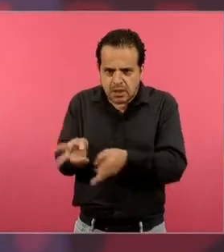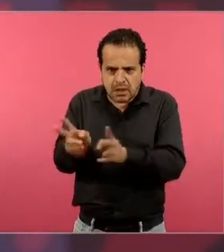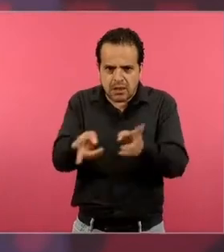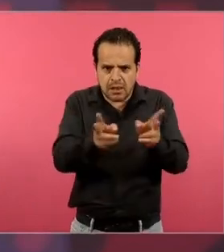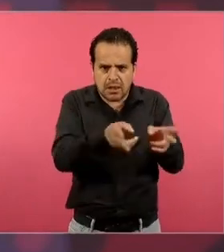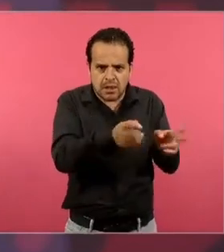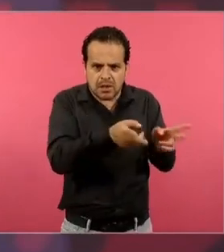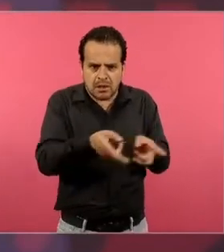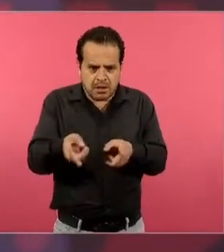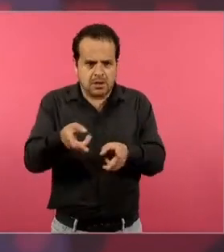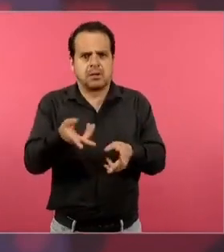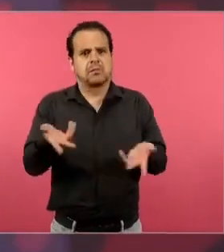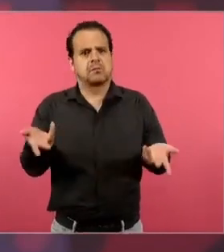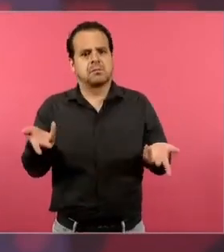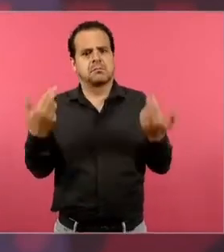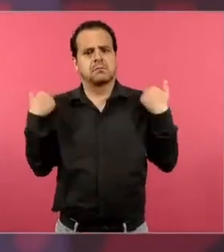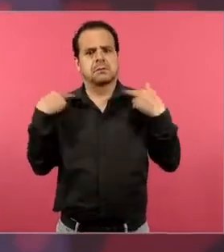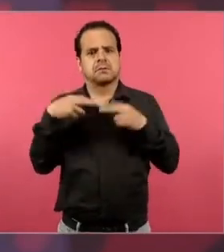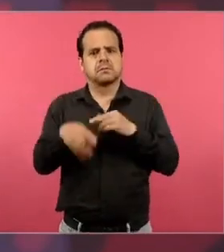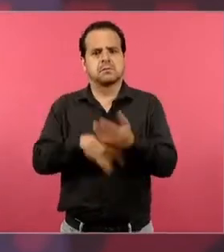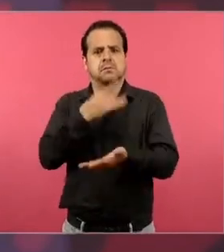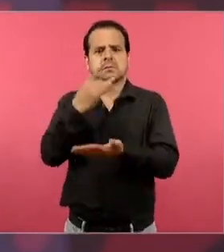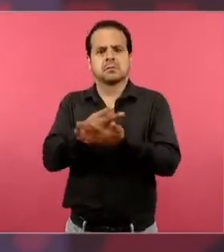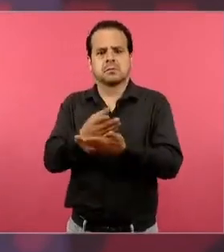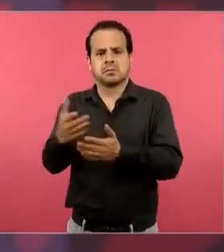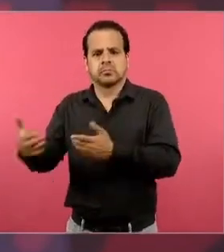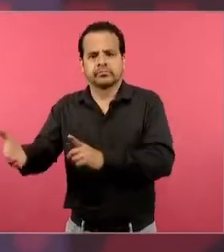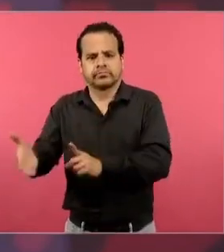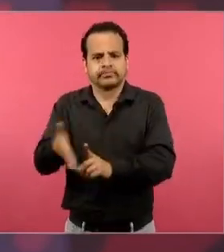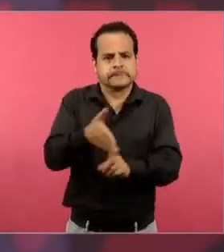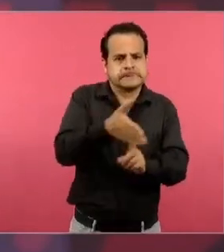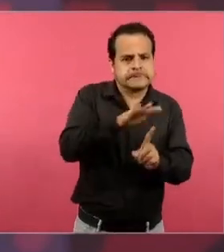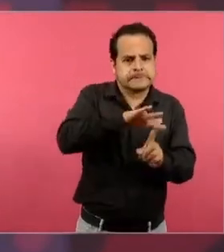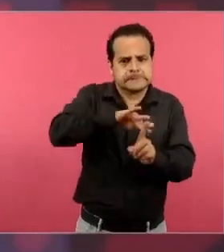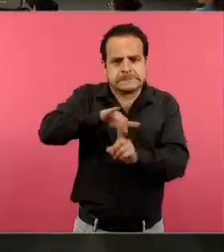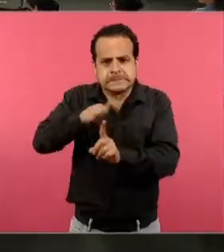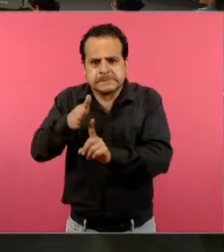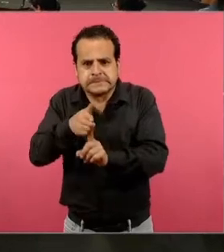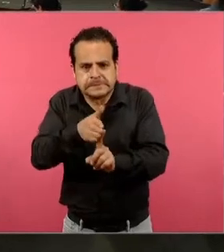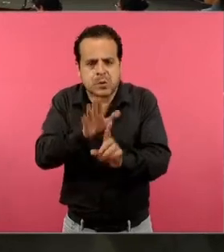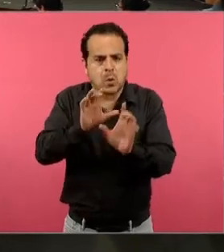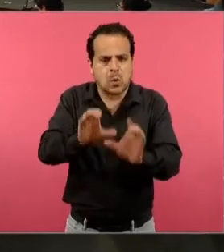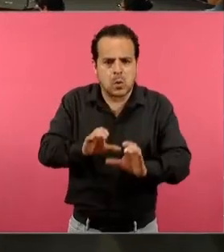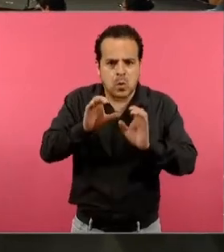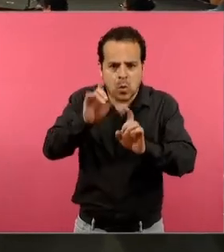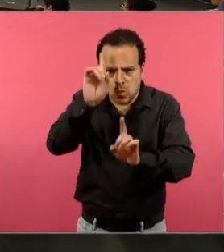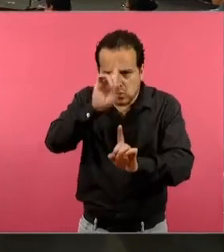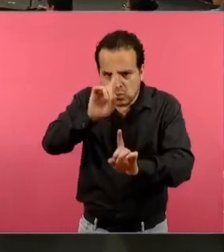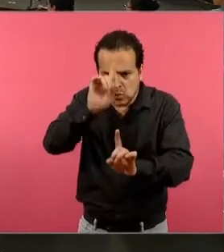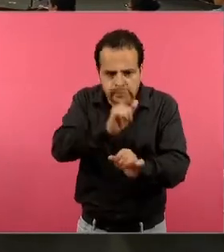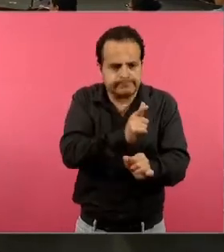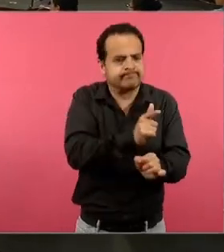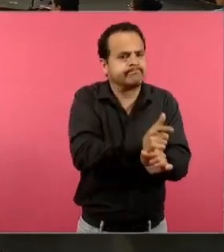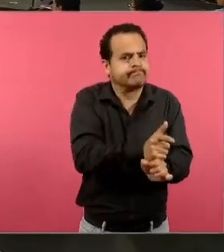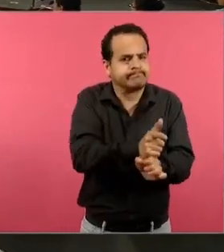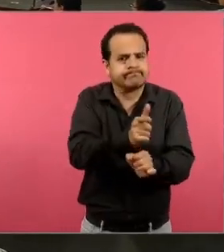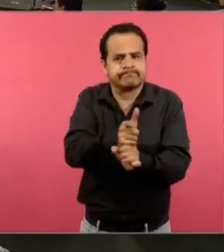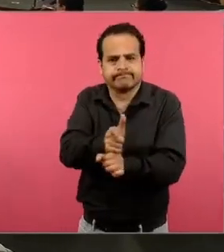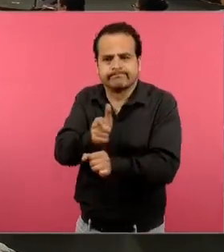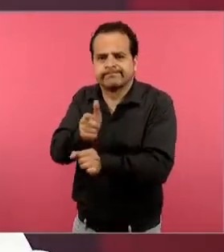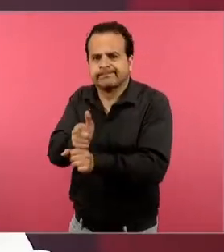límites y las formas de lo que lo más importante es estar bien y aprender a tener